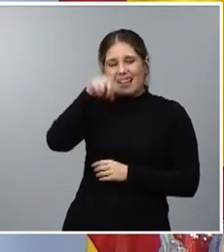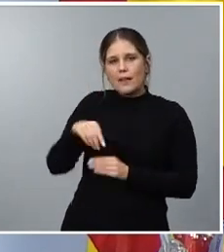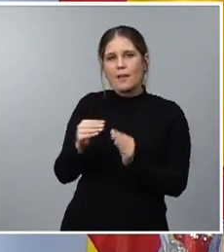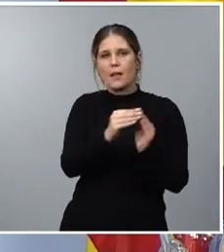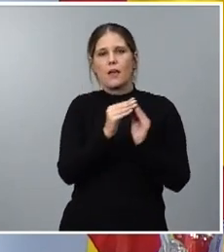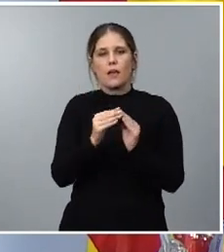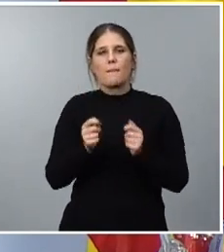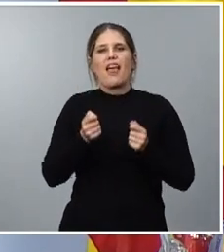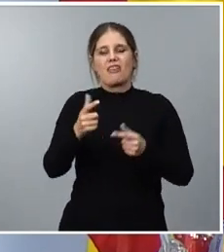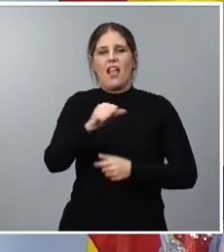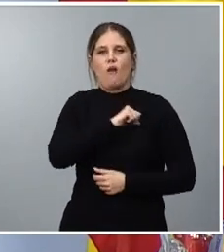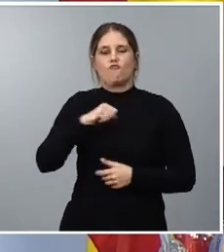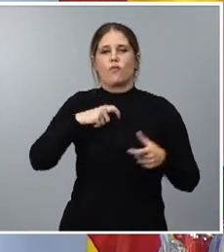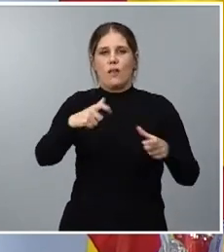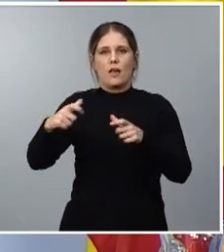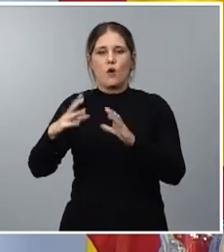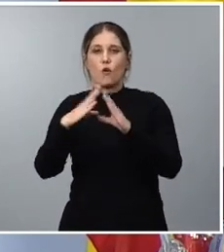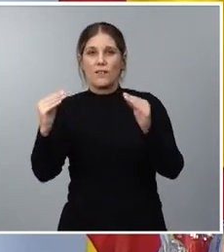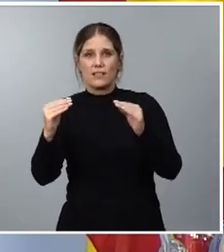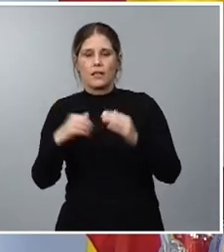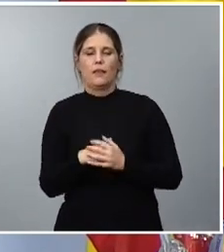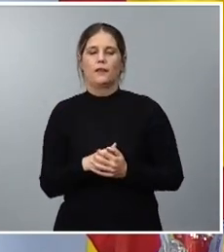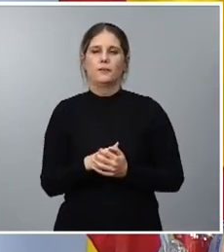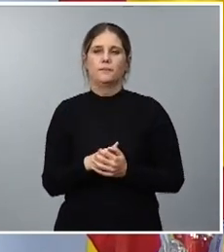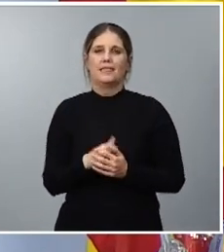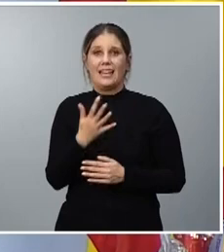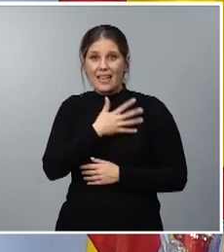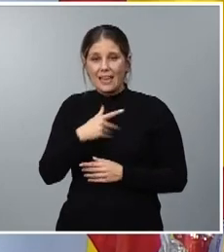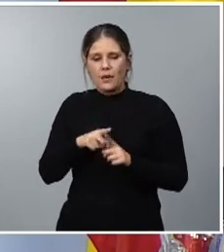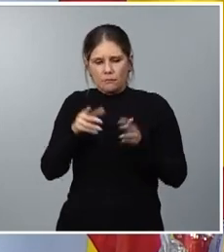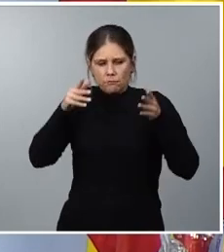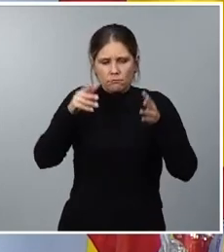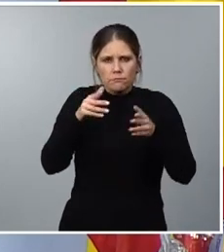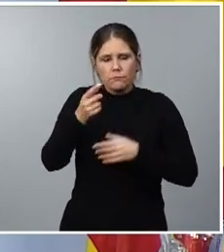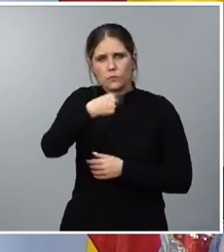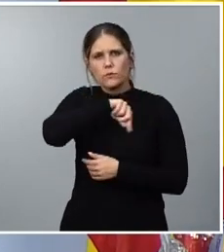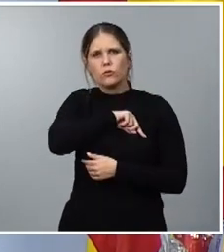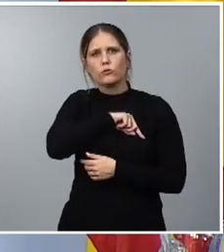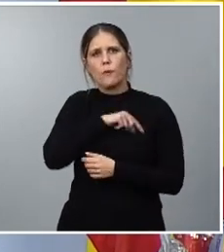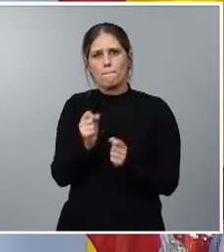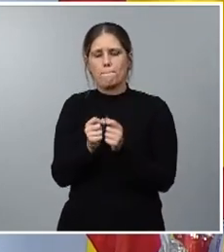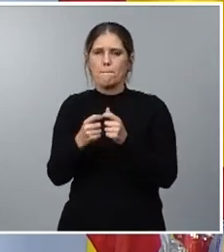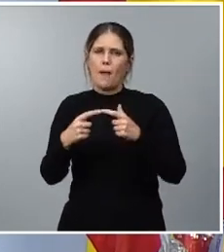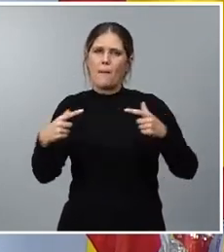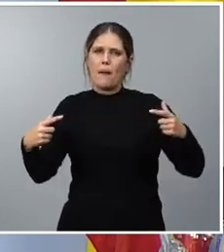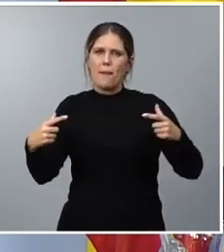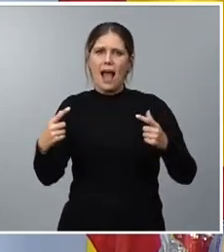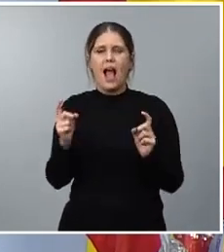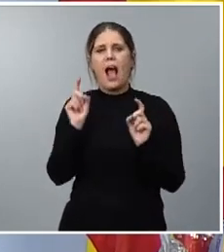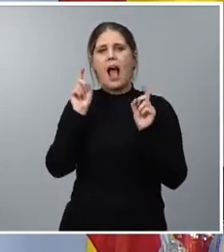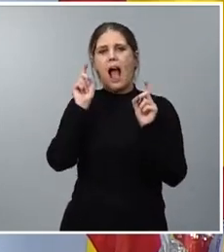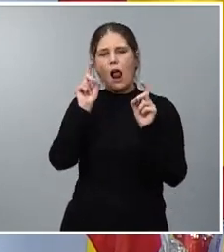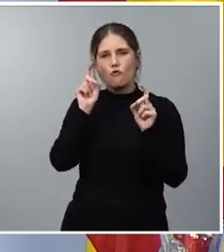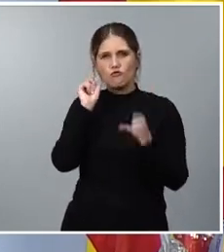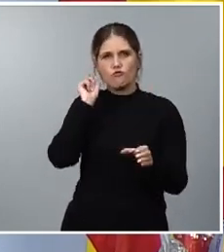autónomas y a universidades a que por favor pongan el foco en que podamos seguir incrementando el número de alumnos que